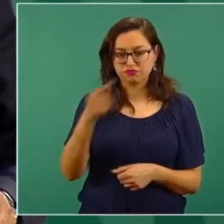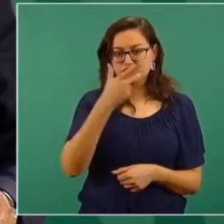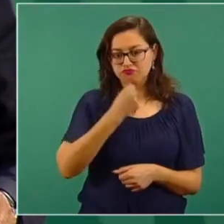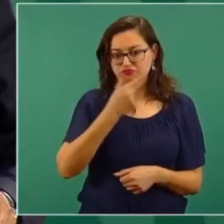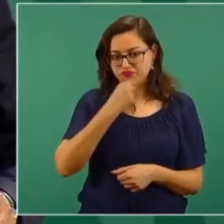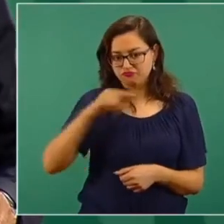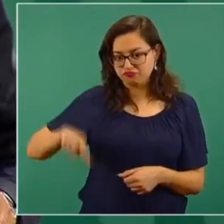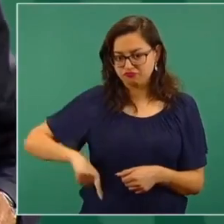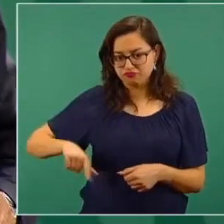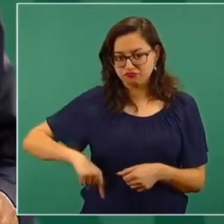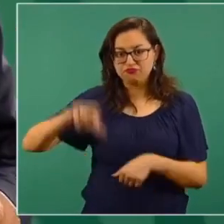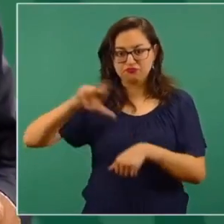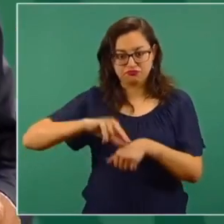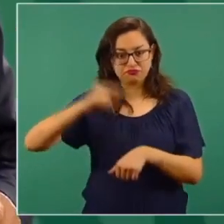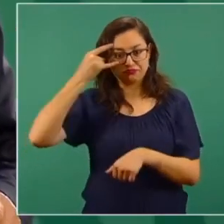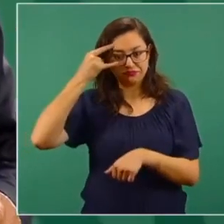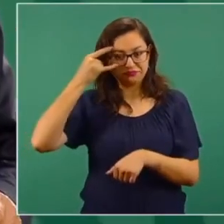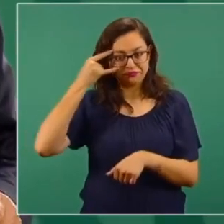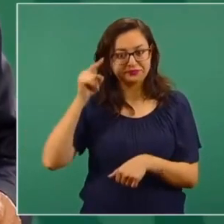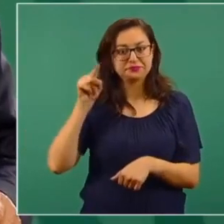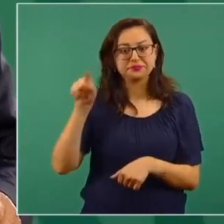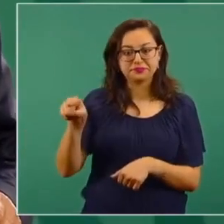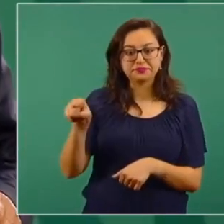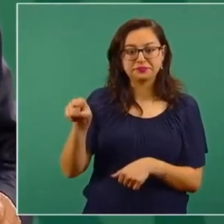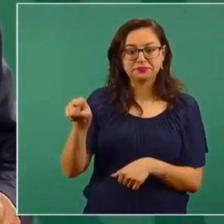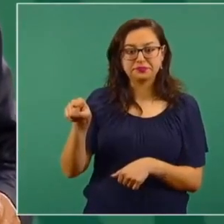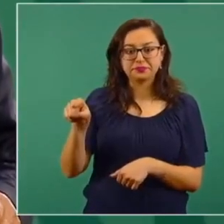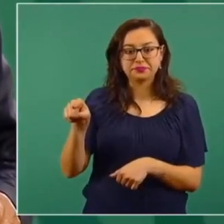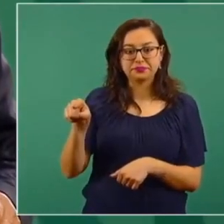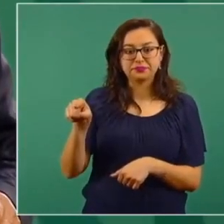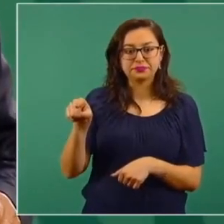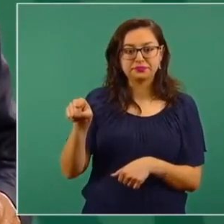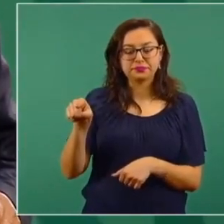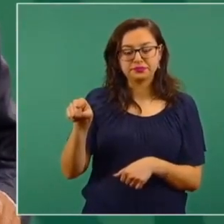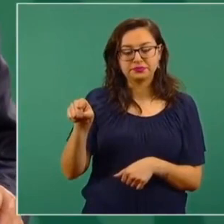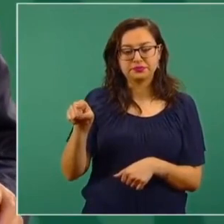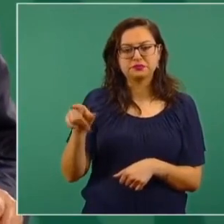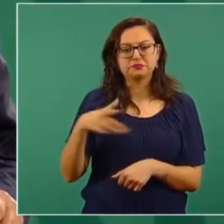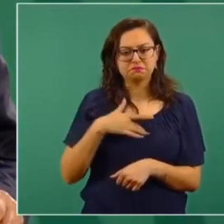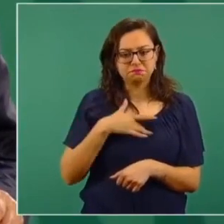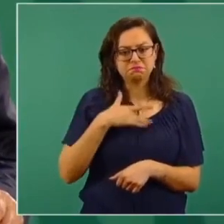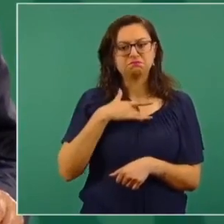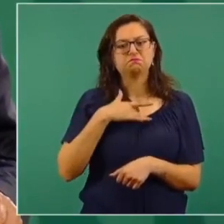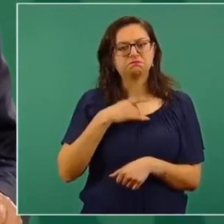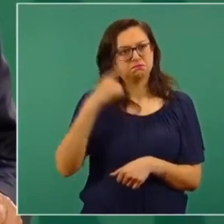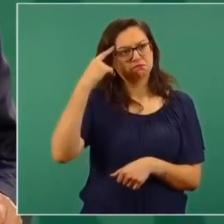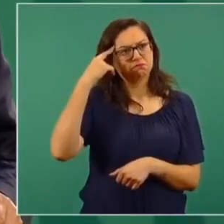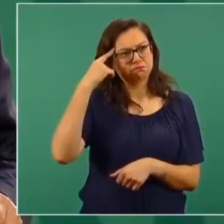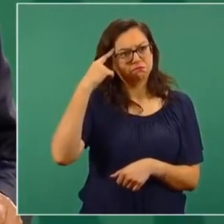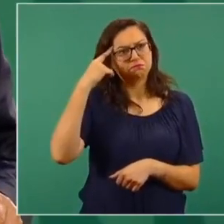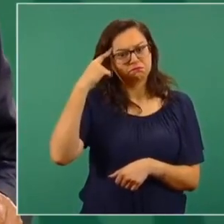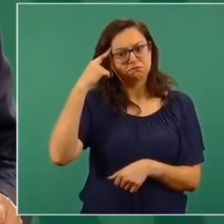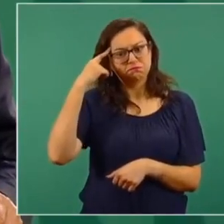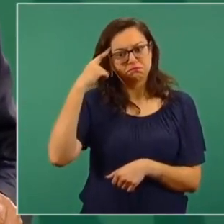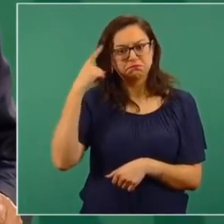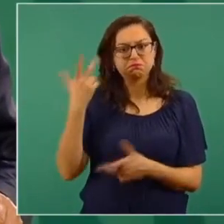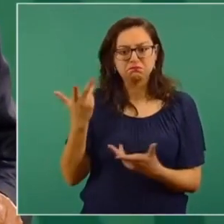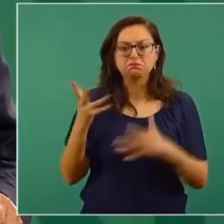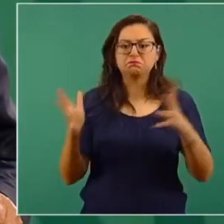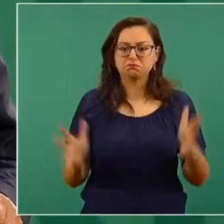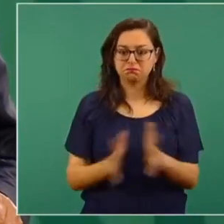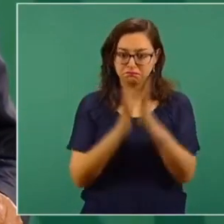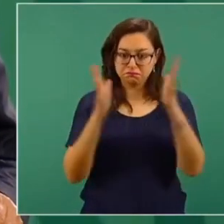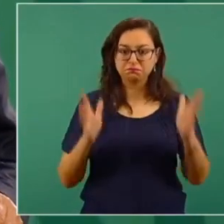pues vamos a vamos a analizarlo recuerden que que tiene que estar el semáforo en verde